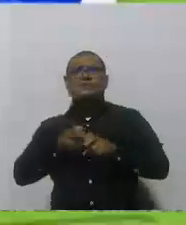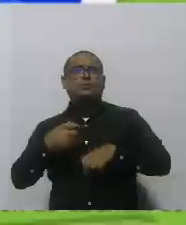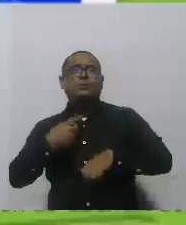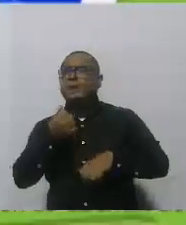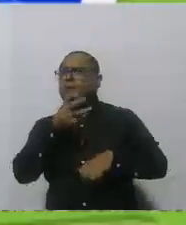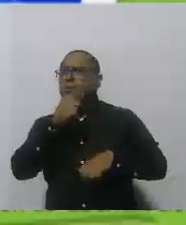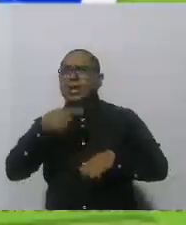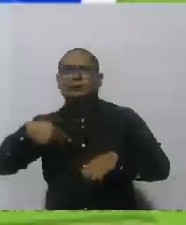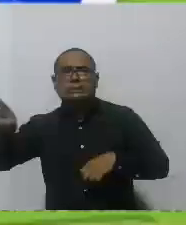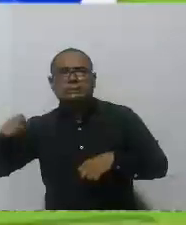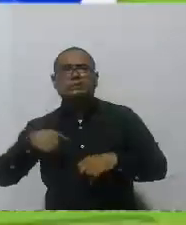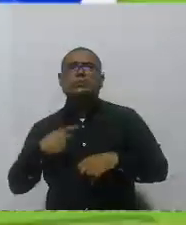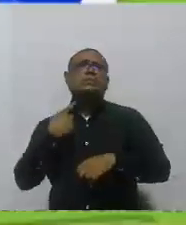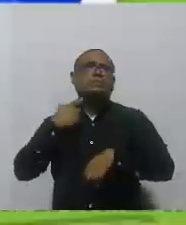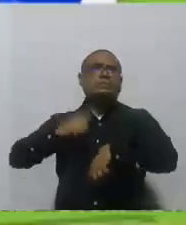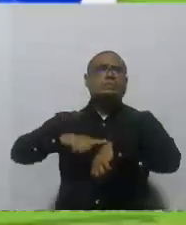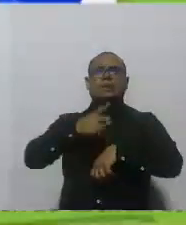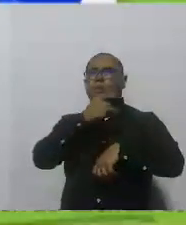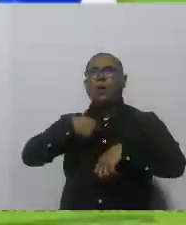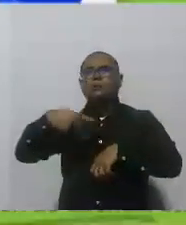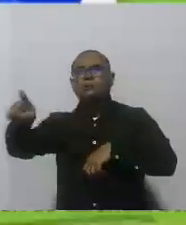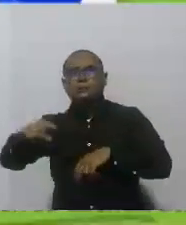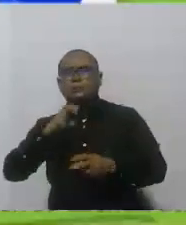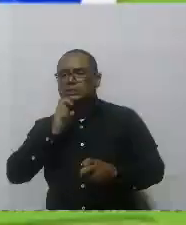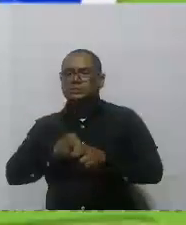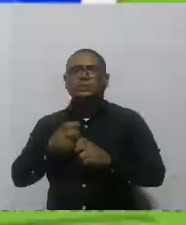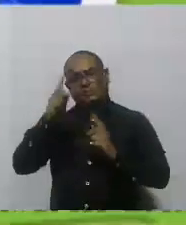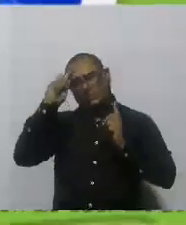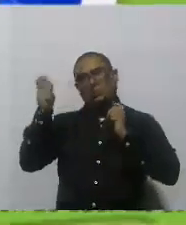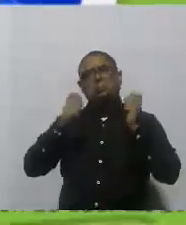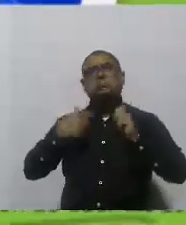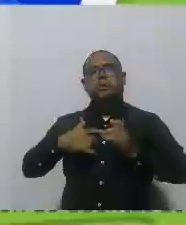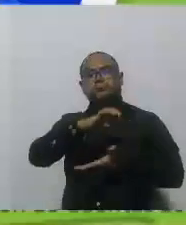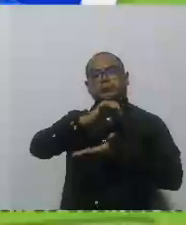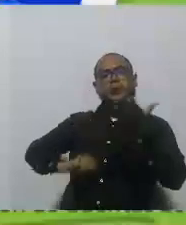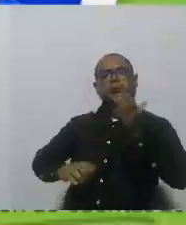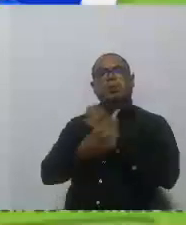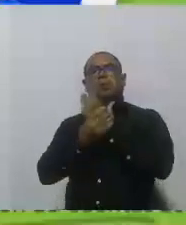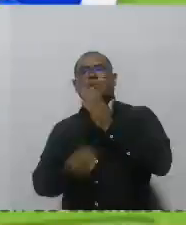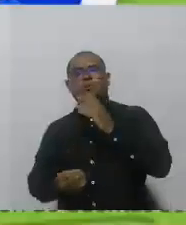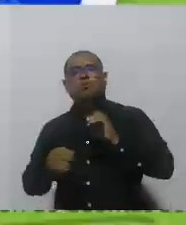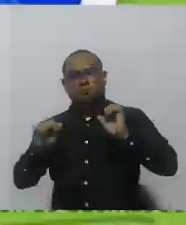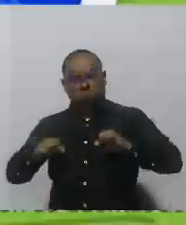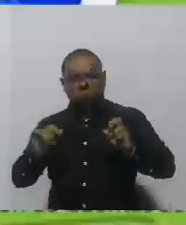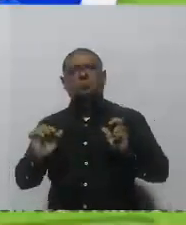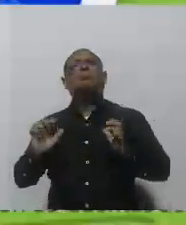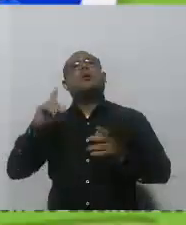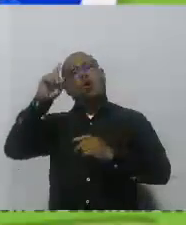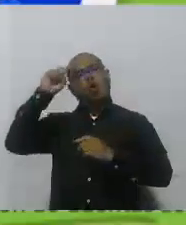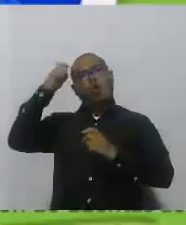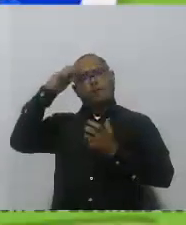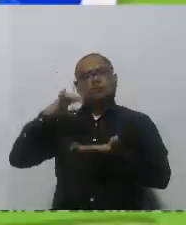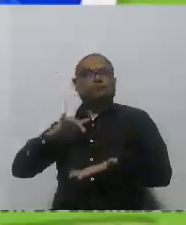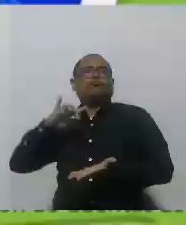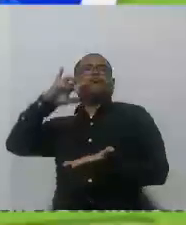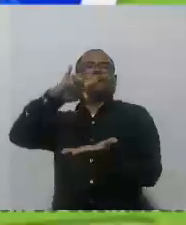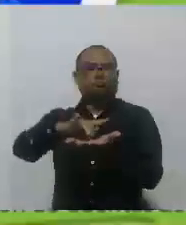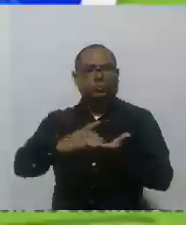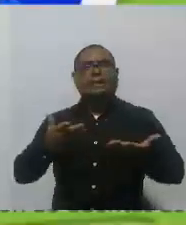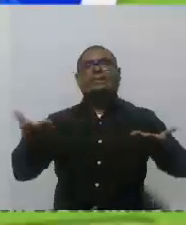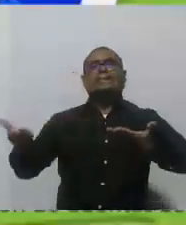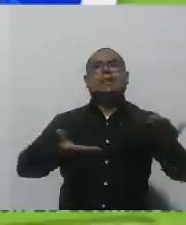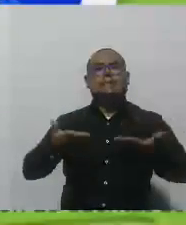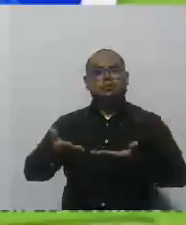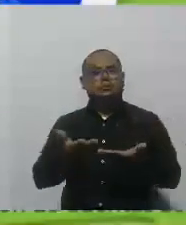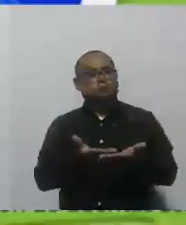no han hecho alguna gestión, estamos rompiendo esa trampa de la pobreza. Diciéndole a que está el gobierno con su oferta institucional, con